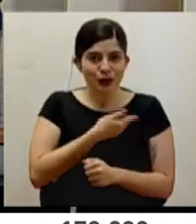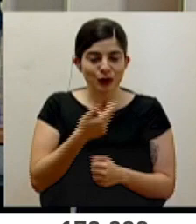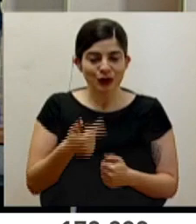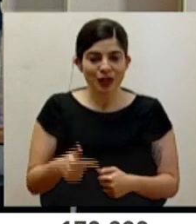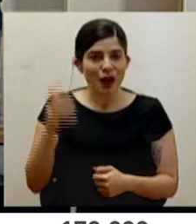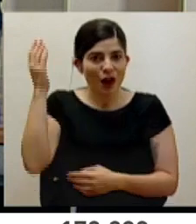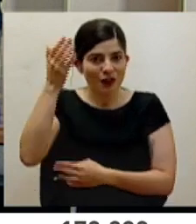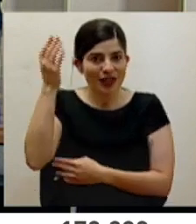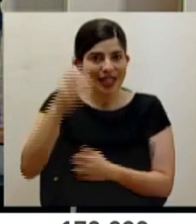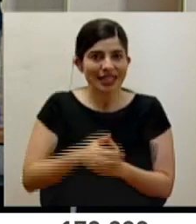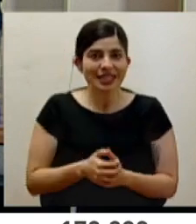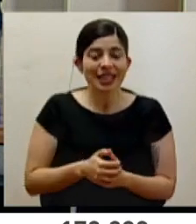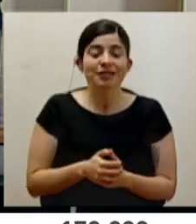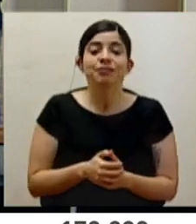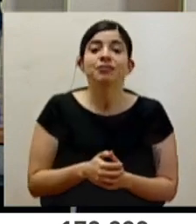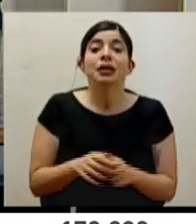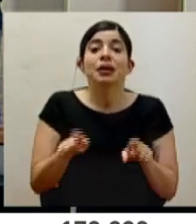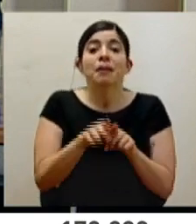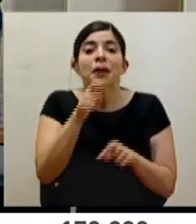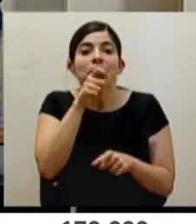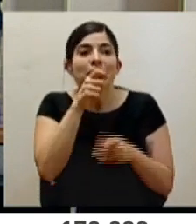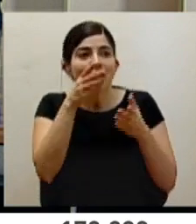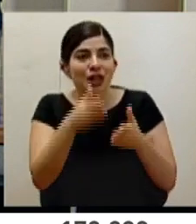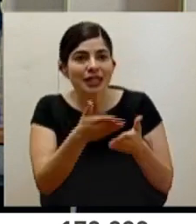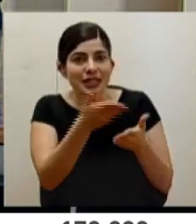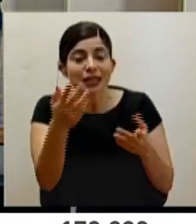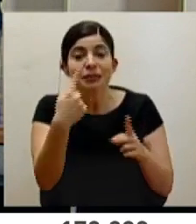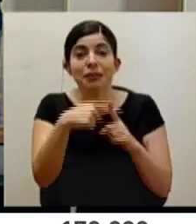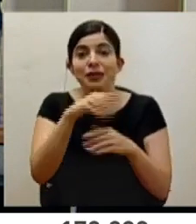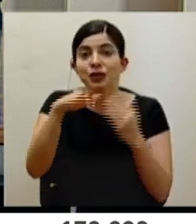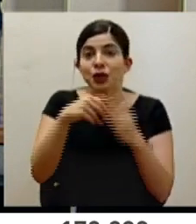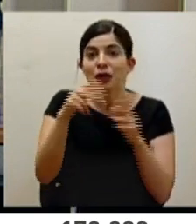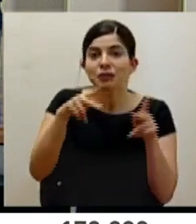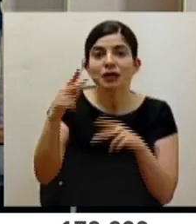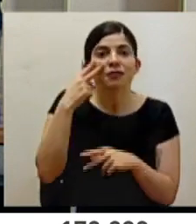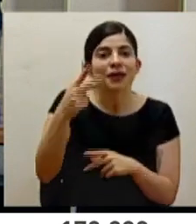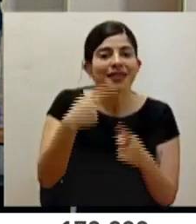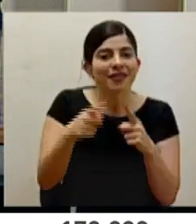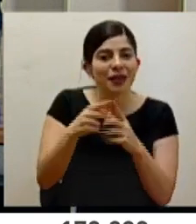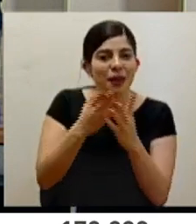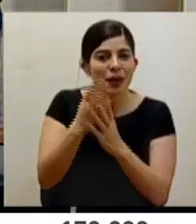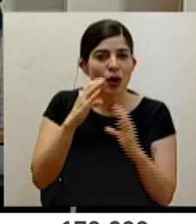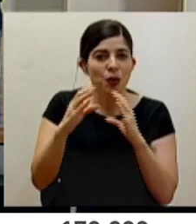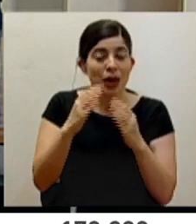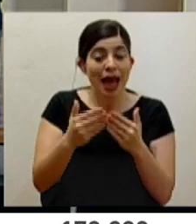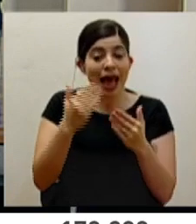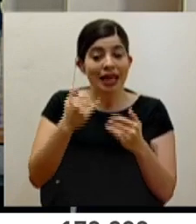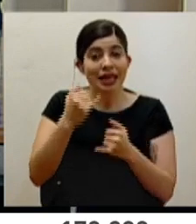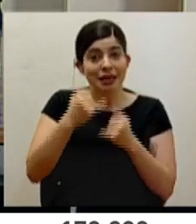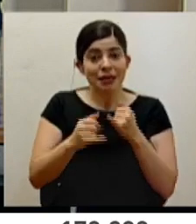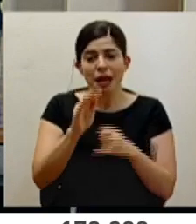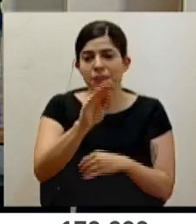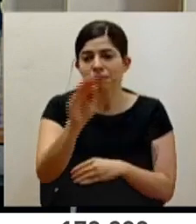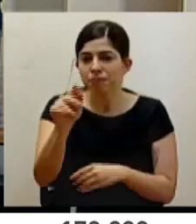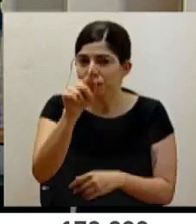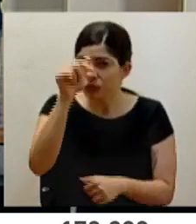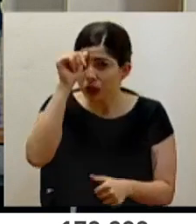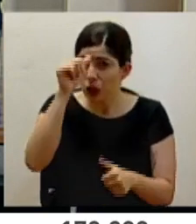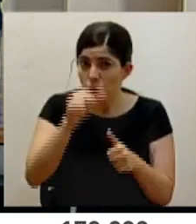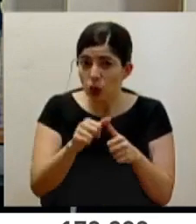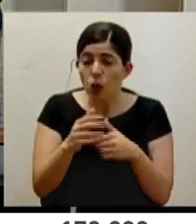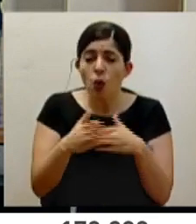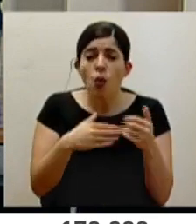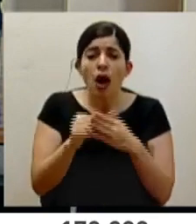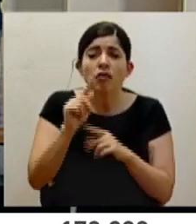esta conferencia de prensa, así como los colegas y a quienes nos siguieron a través de los diversos medios. Y antes de concluir, recordarles que